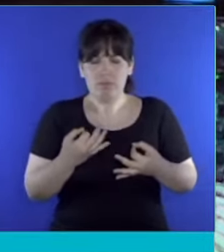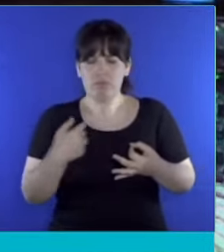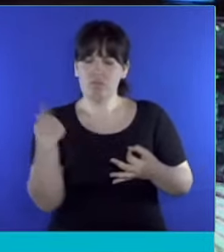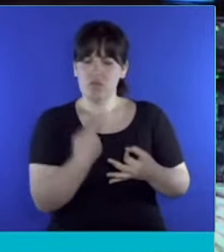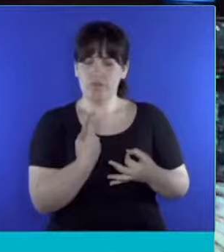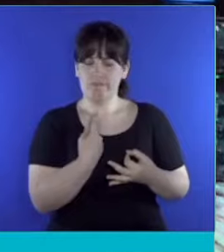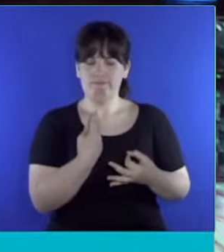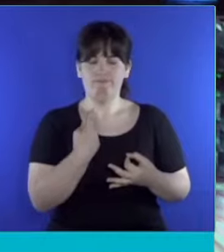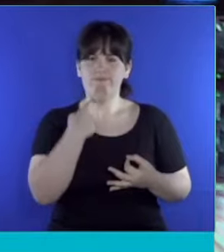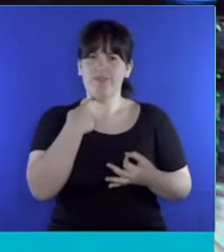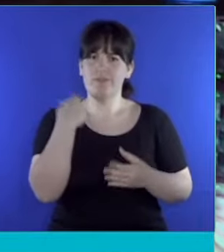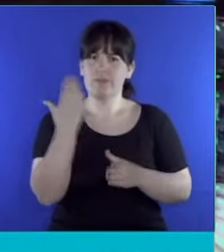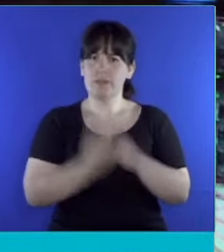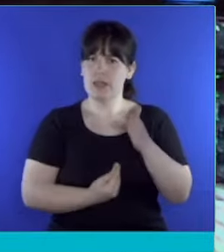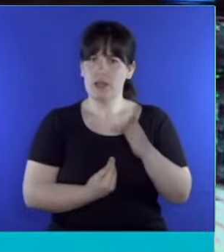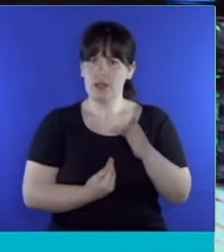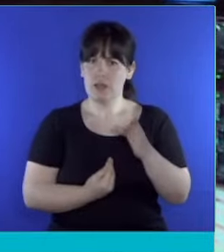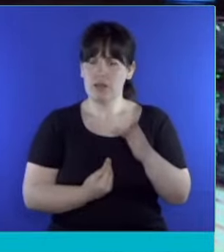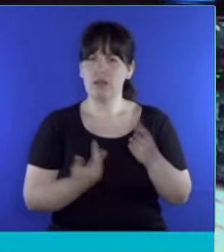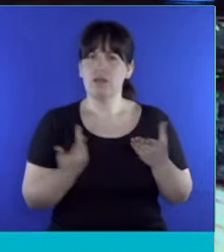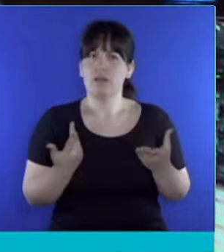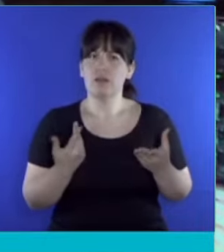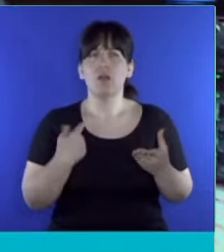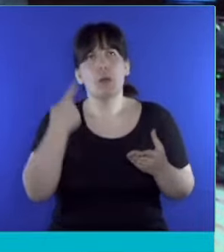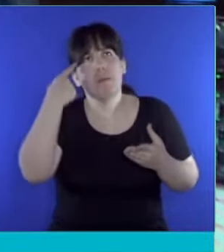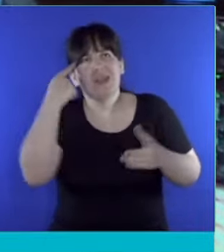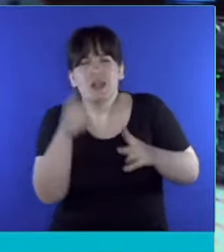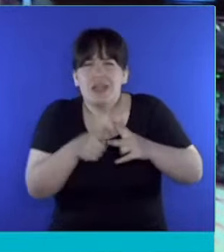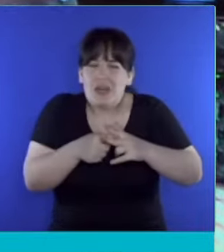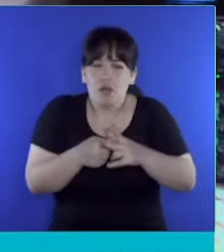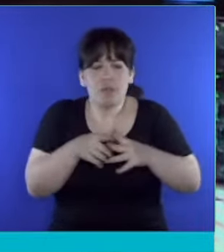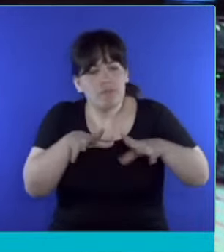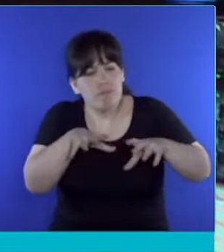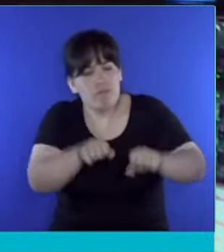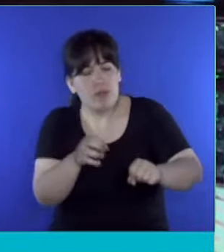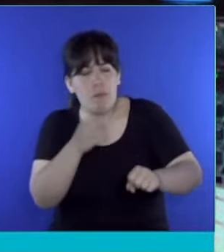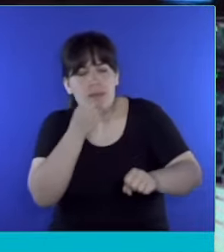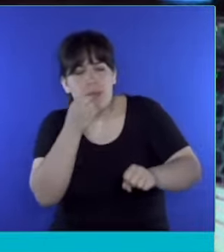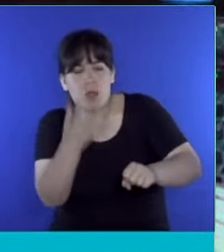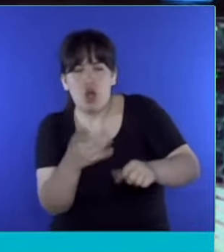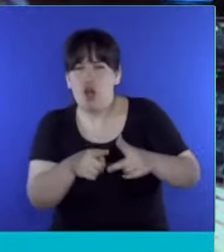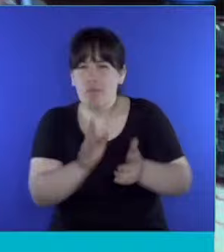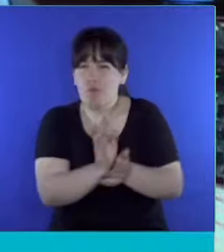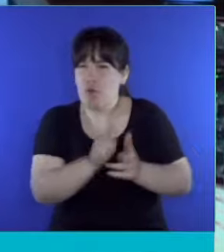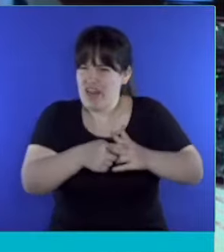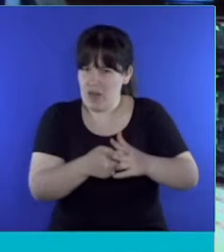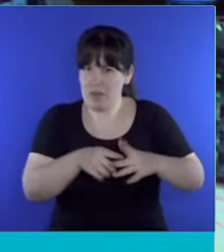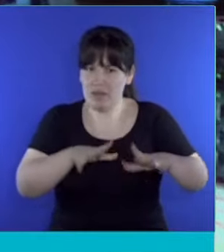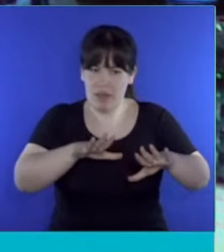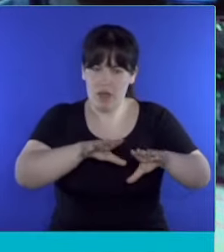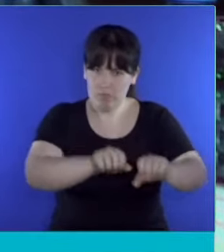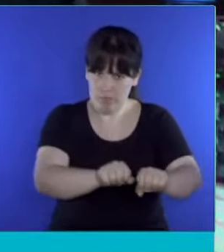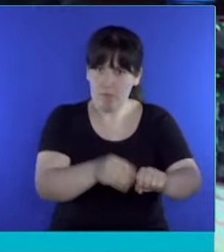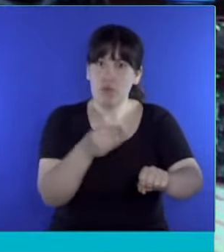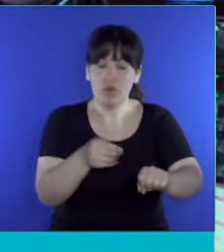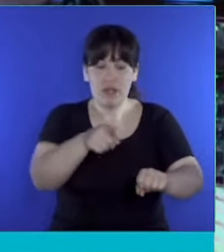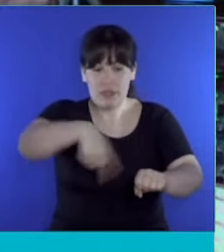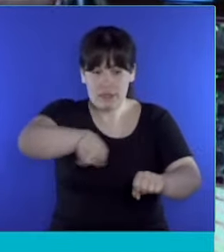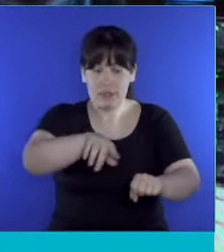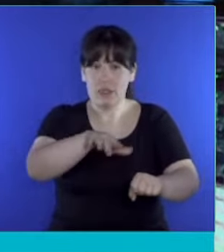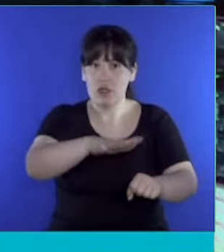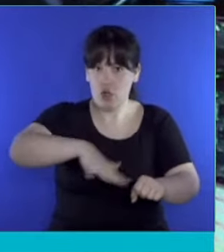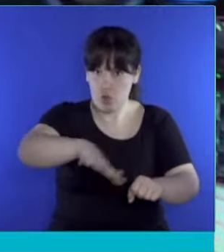equivocando en eso. Estábamos viendo si la herramienta de la expropiación era la más adecuada en función de que el bien estaba